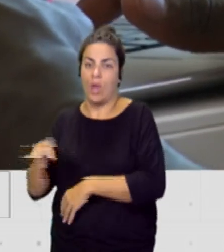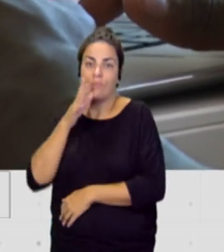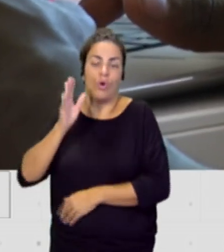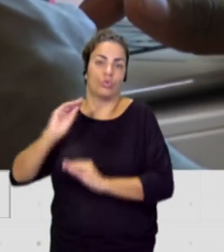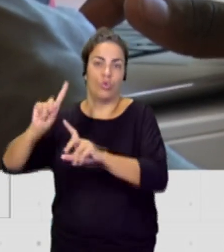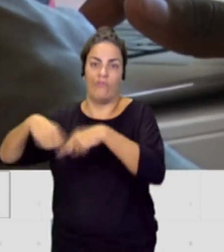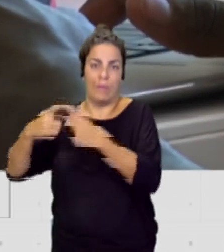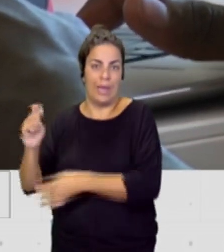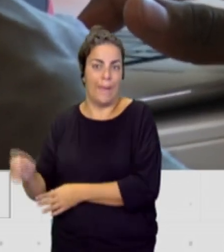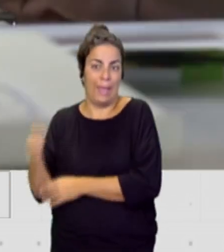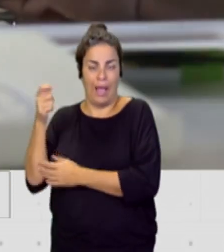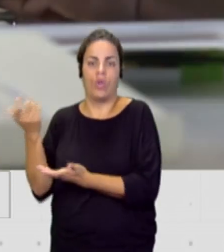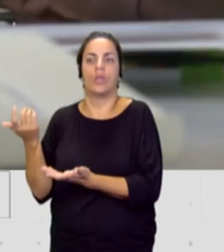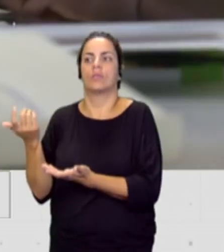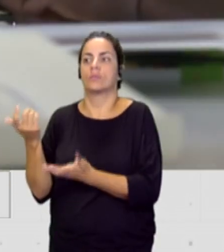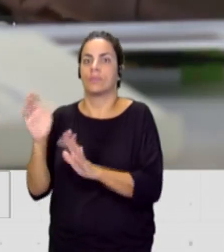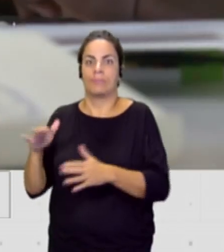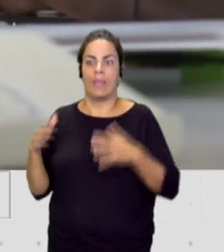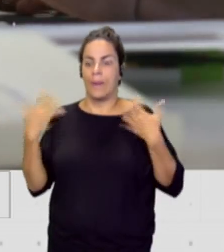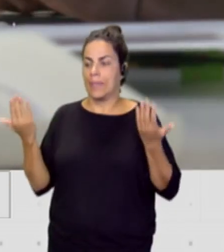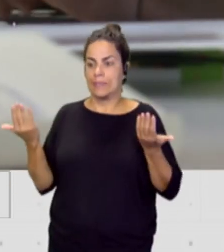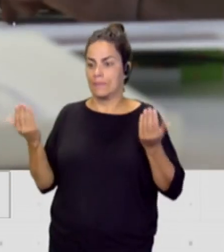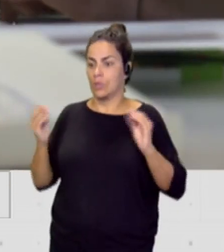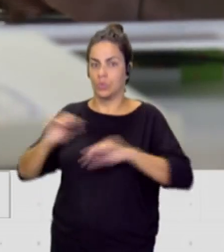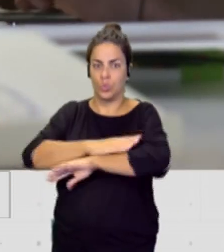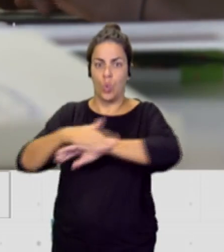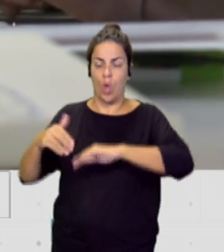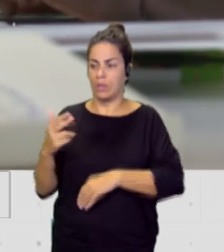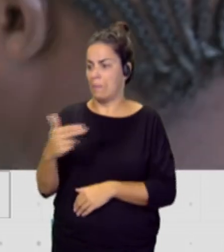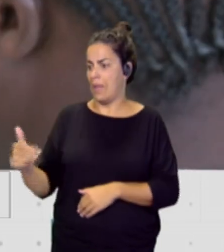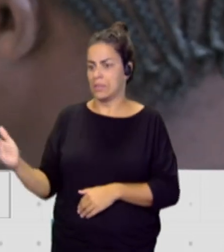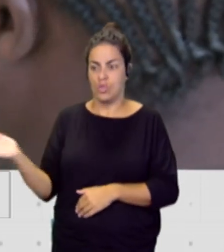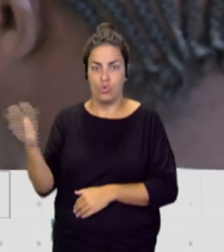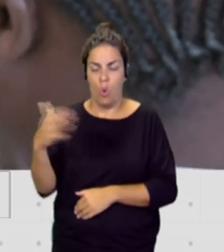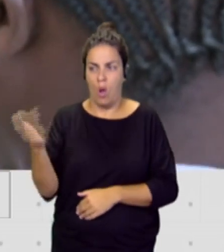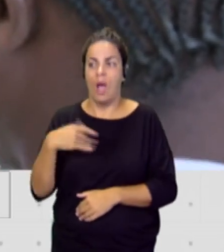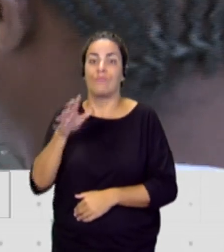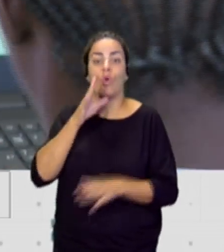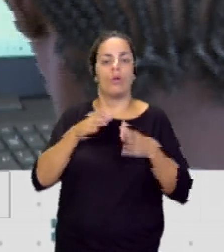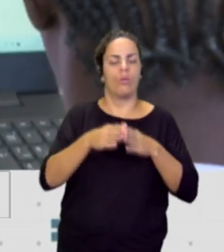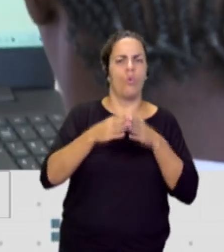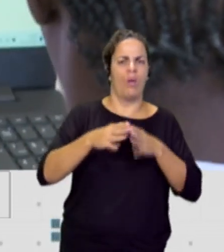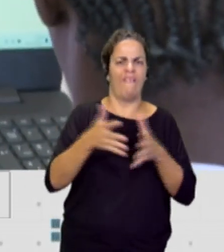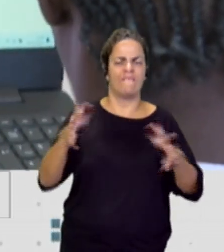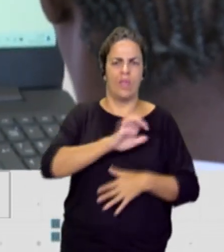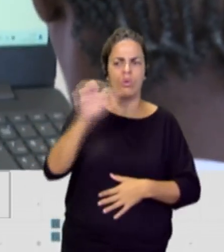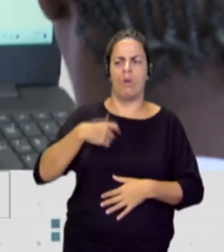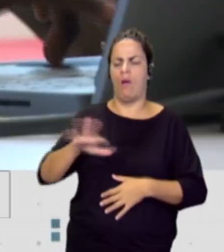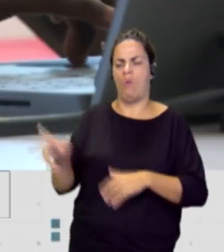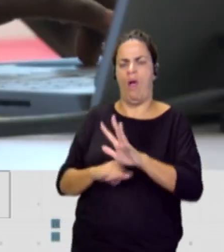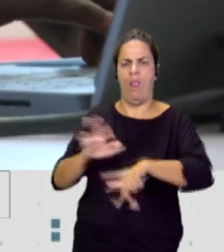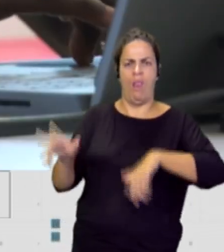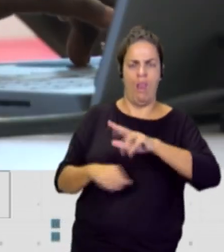pequeños pescadores, que de pronto se encuentran que su costa está esquilmada y está esquilmada por buques de la Unión Europea. Entonces es bastante